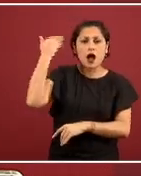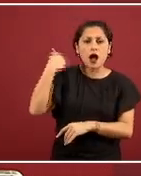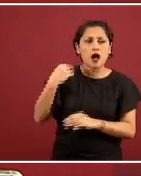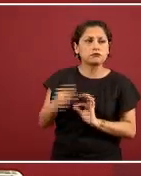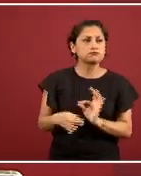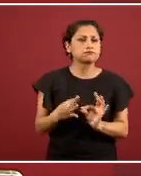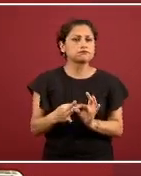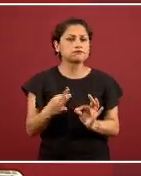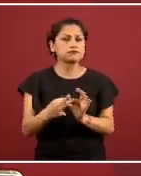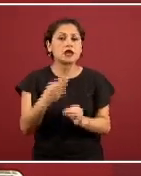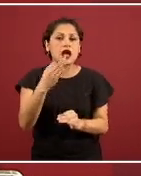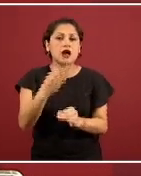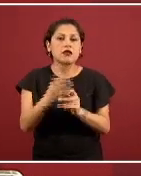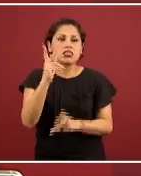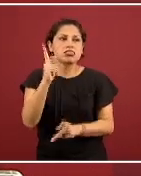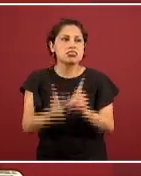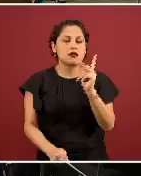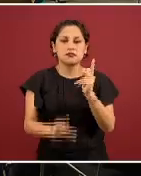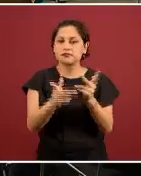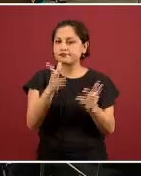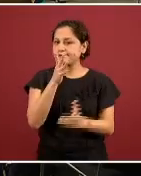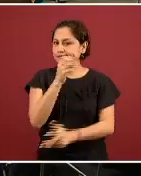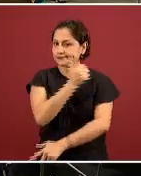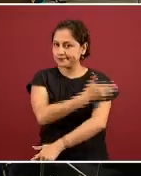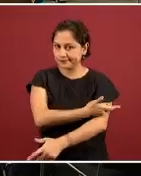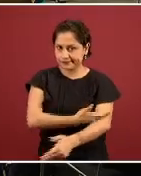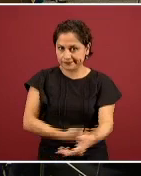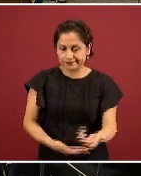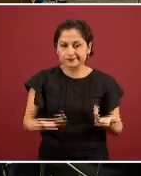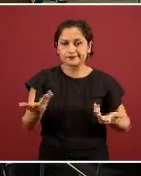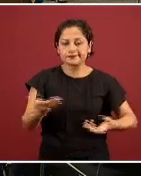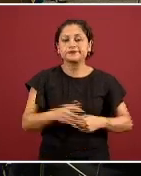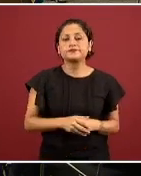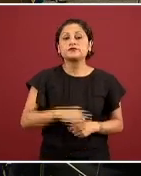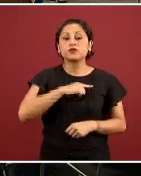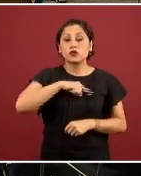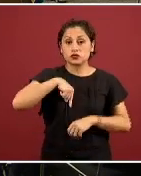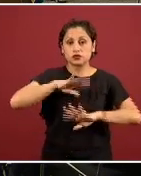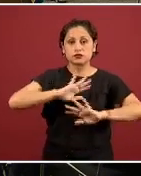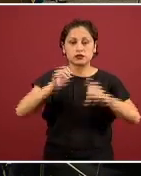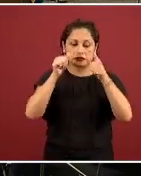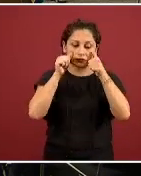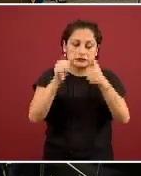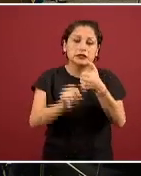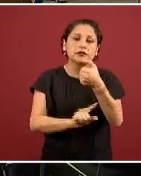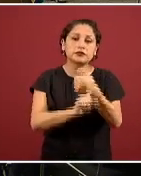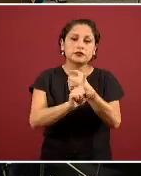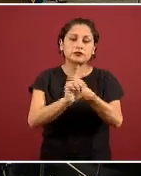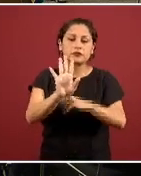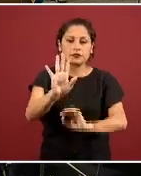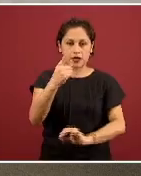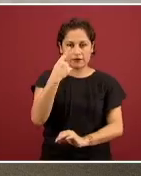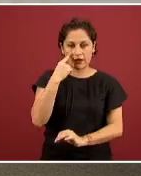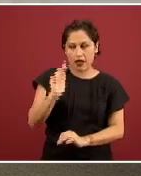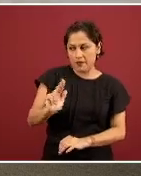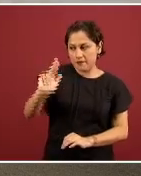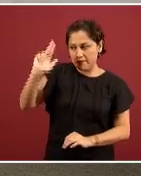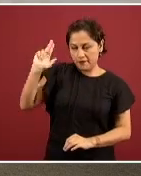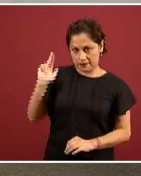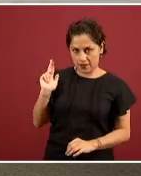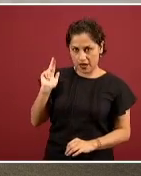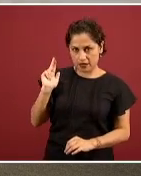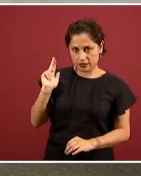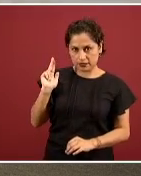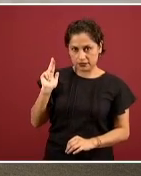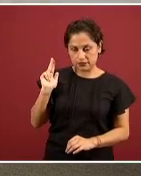funciona de manera eficiente. Tomamos cartas en el asunto y justamente el martes pasado lo comentamos con en